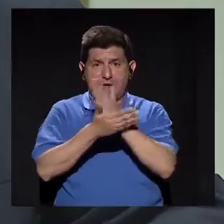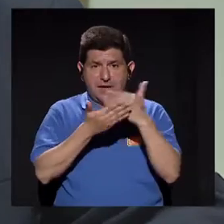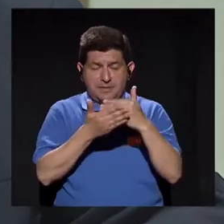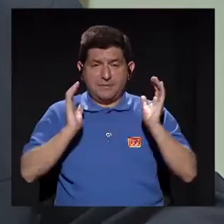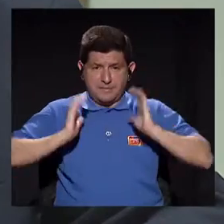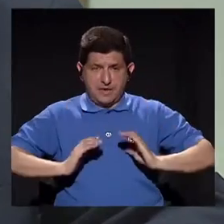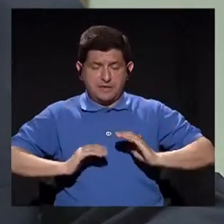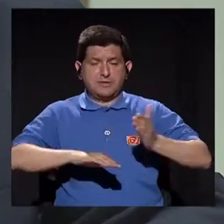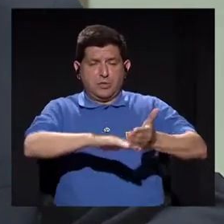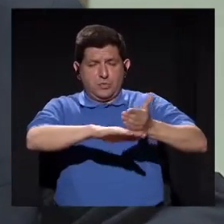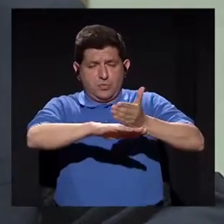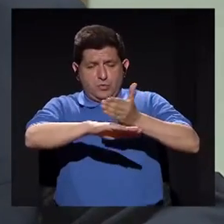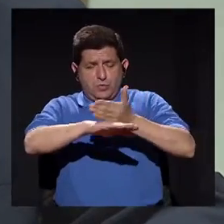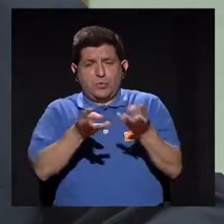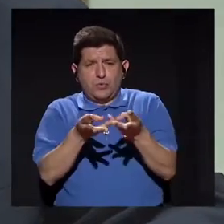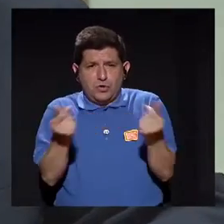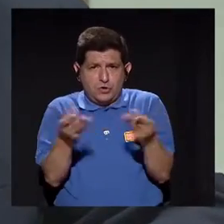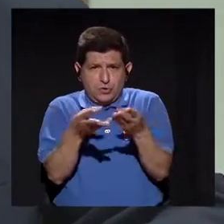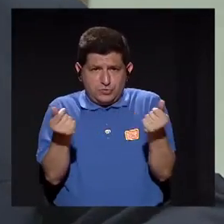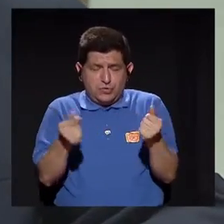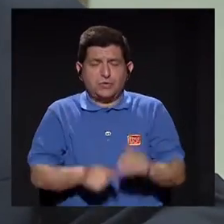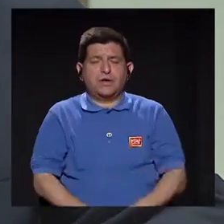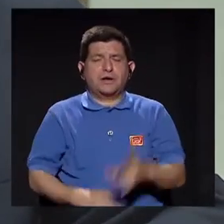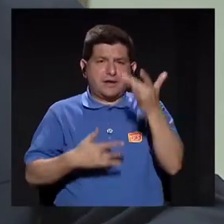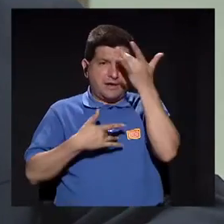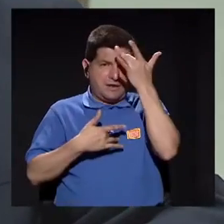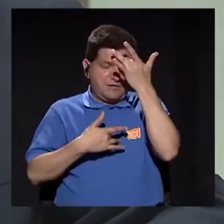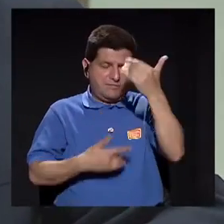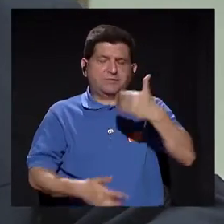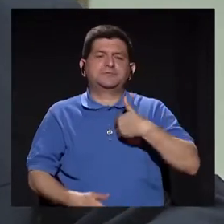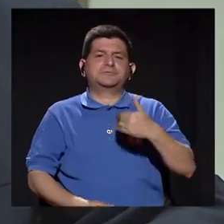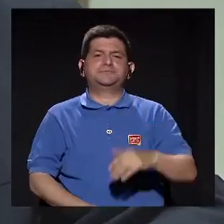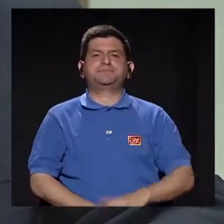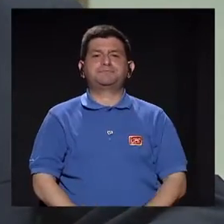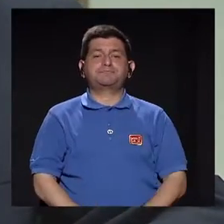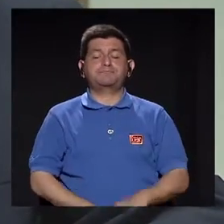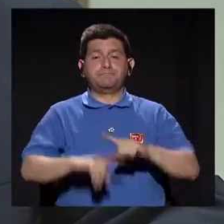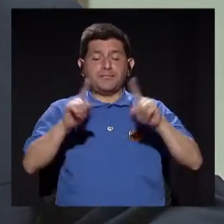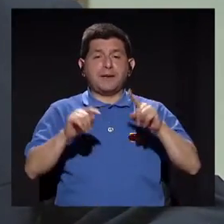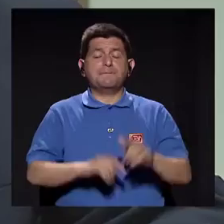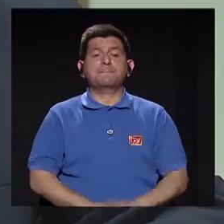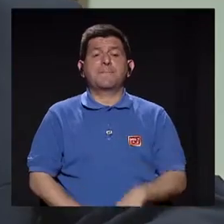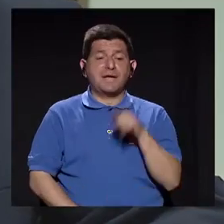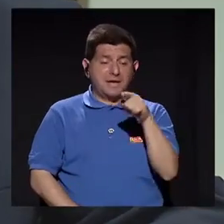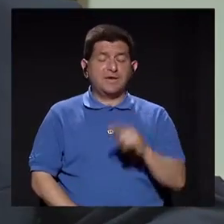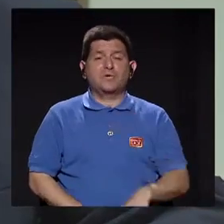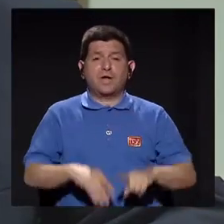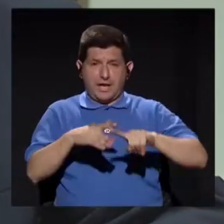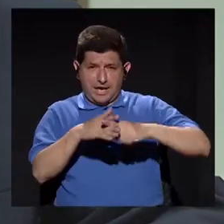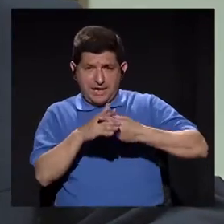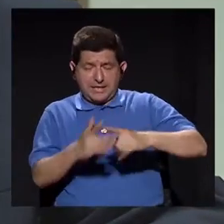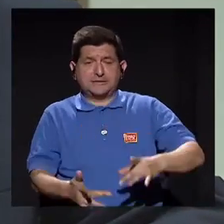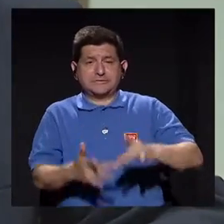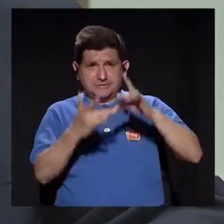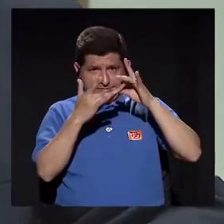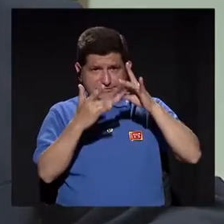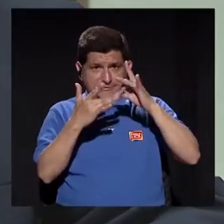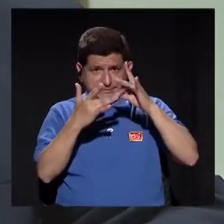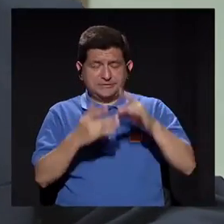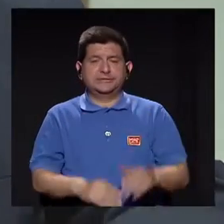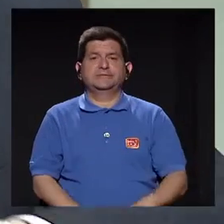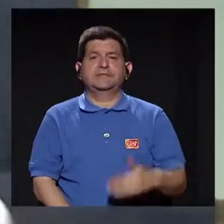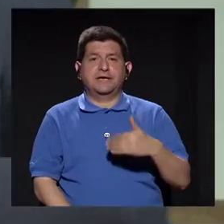esa manera pues vamos avanzando y vamos resolviendo la patología que tengamos. Pero sí el instrumental es especial